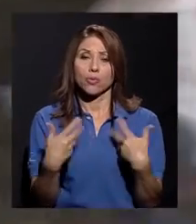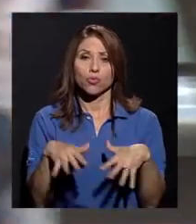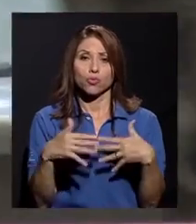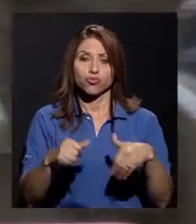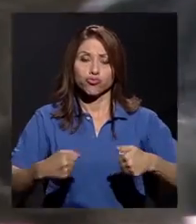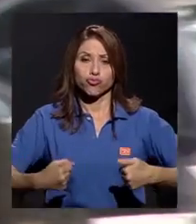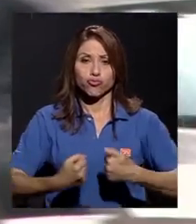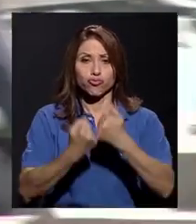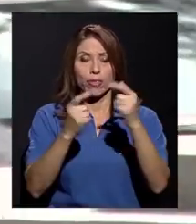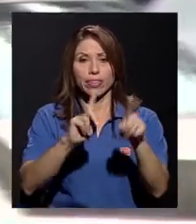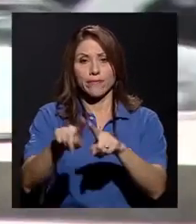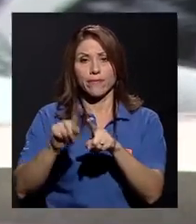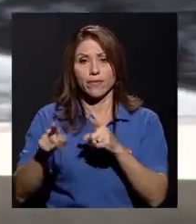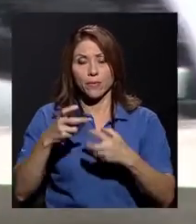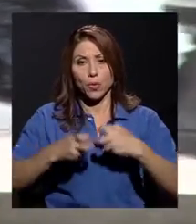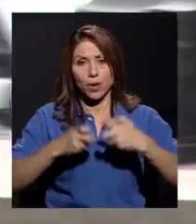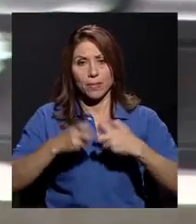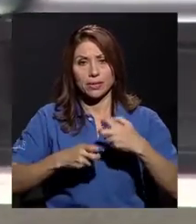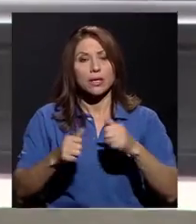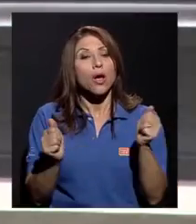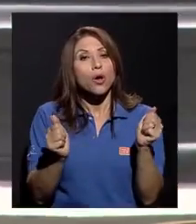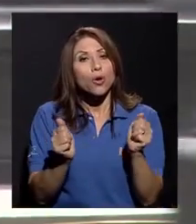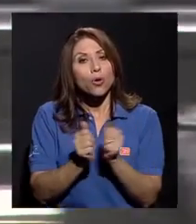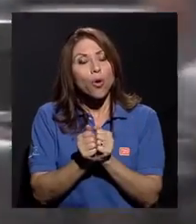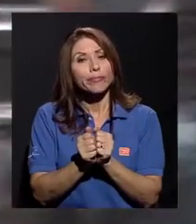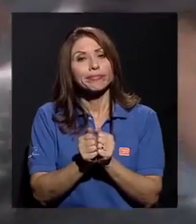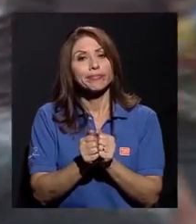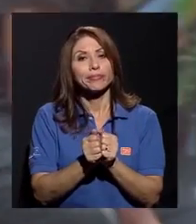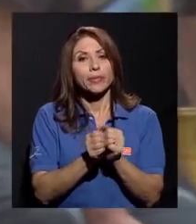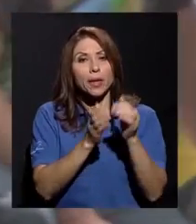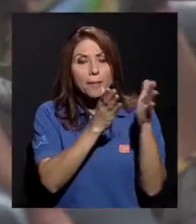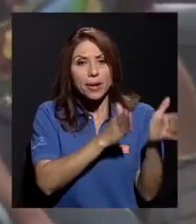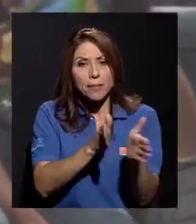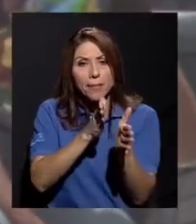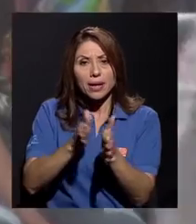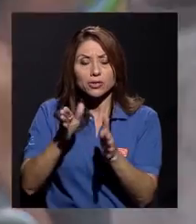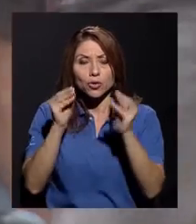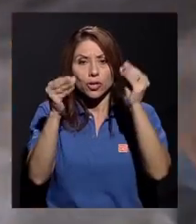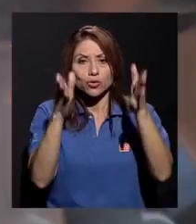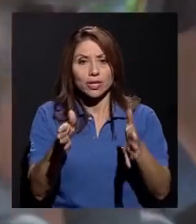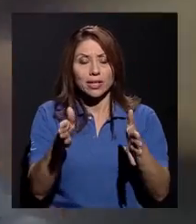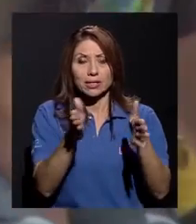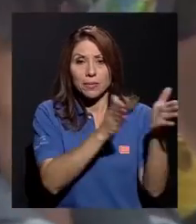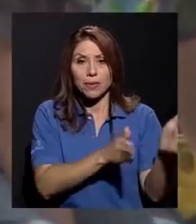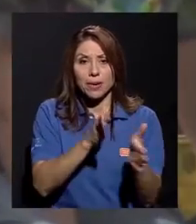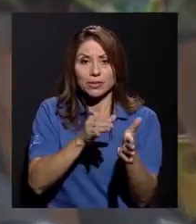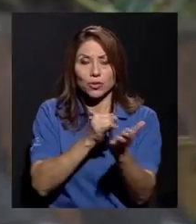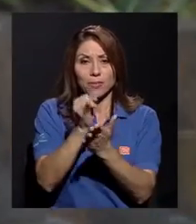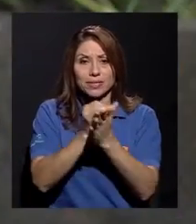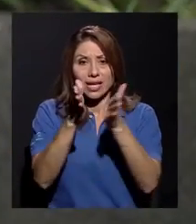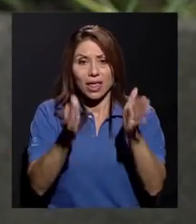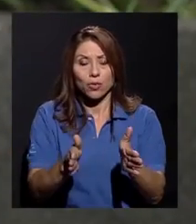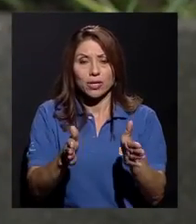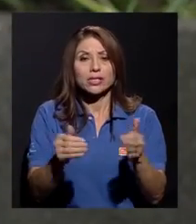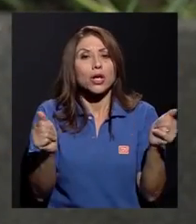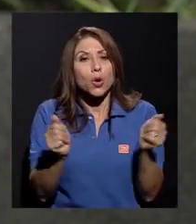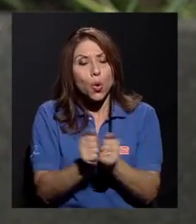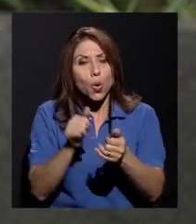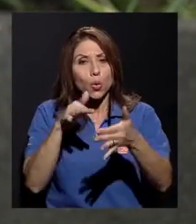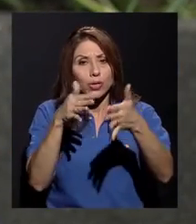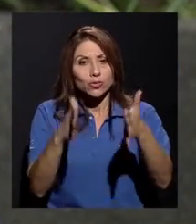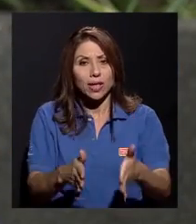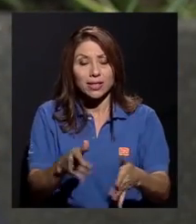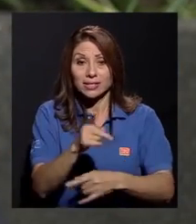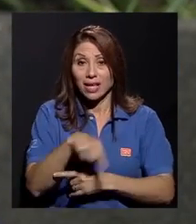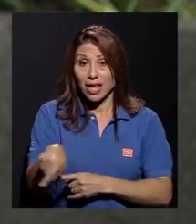en los cuales, mediante la preparación de nuestros docentes, de nuestros investigadores, conjuntamente con nuestros estudiantes, pues,